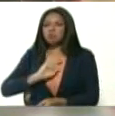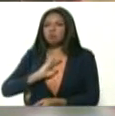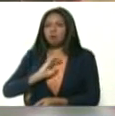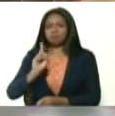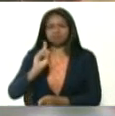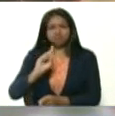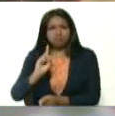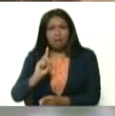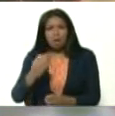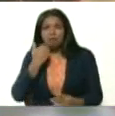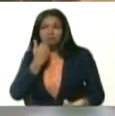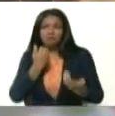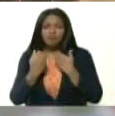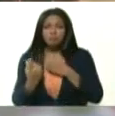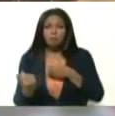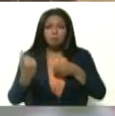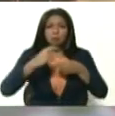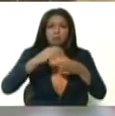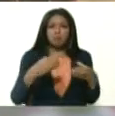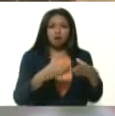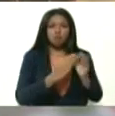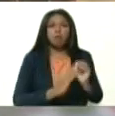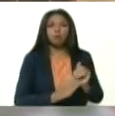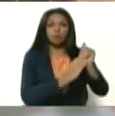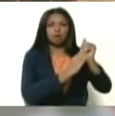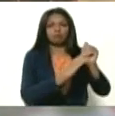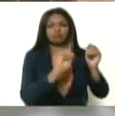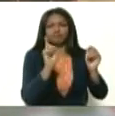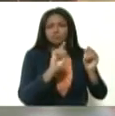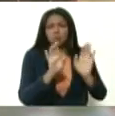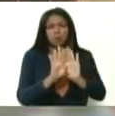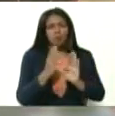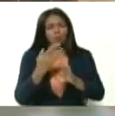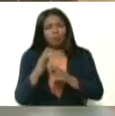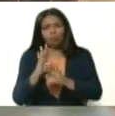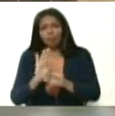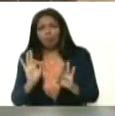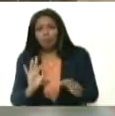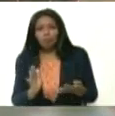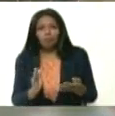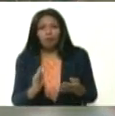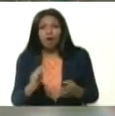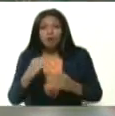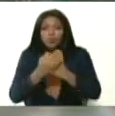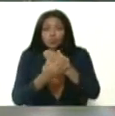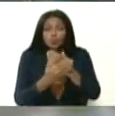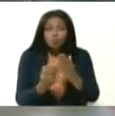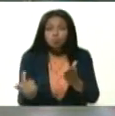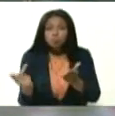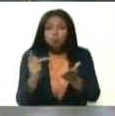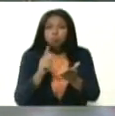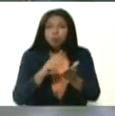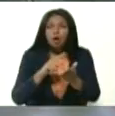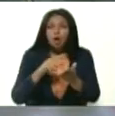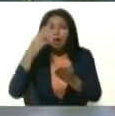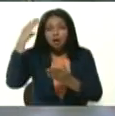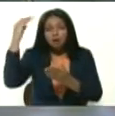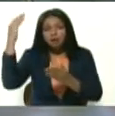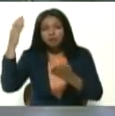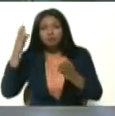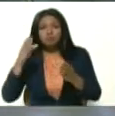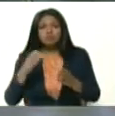los enfermos se agreguen a su grupo de seguidores. La curación que suscita la llegada del reino de Dios es